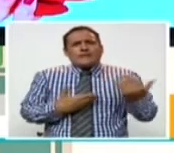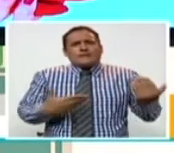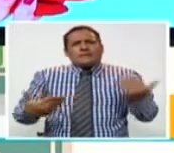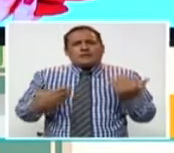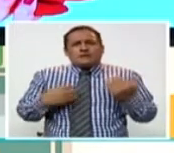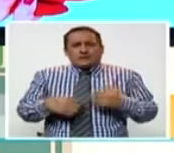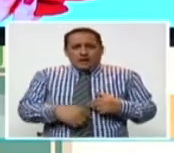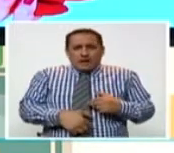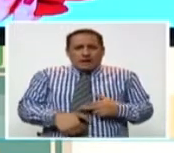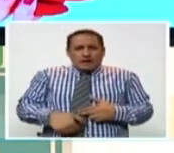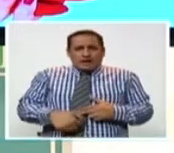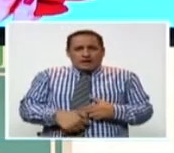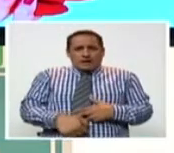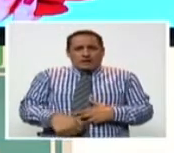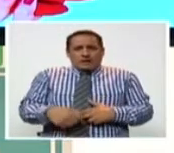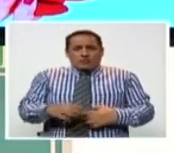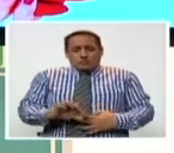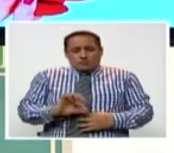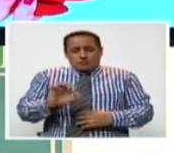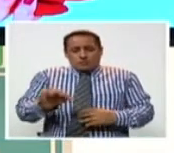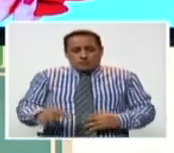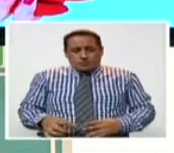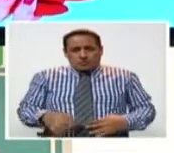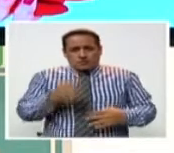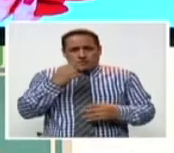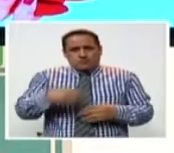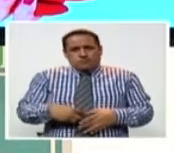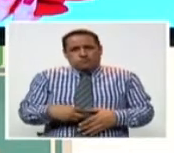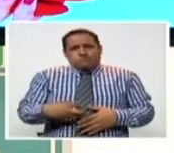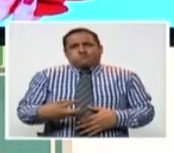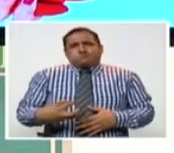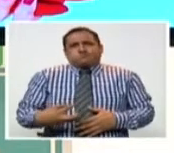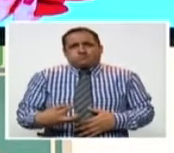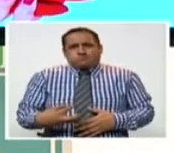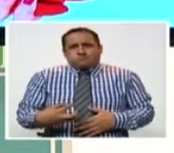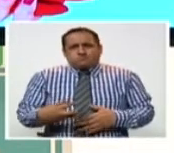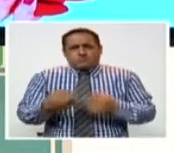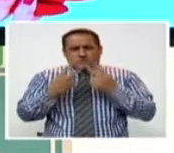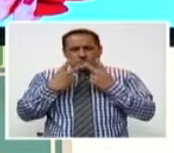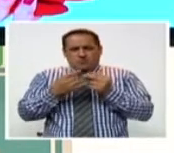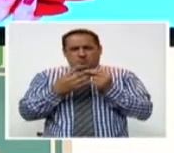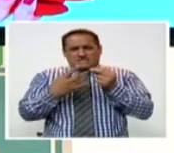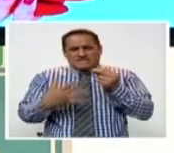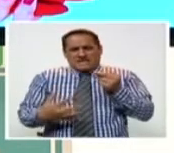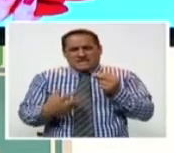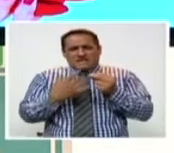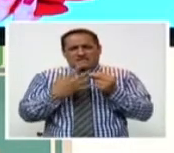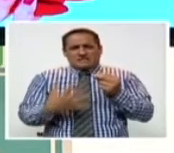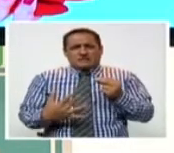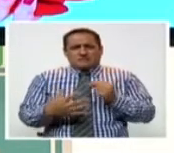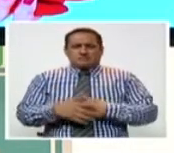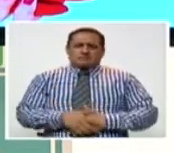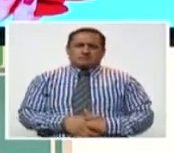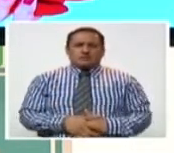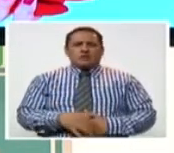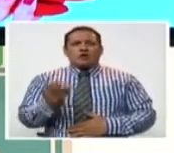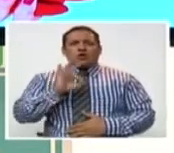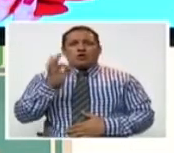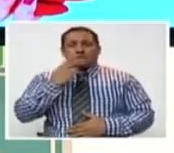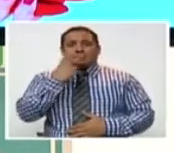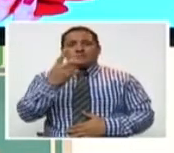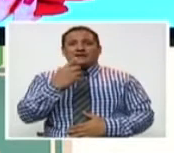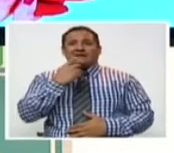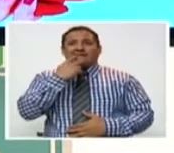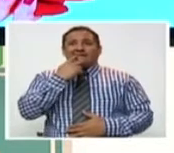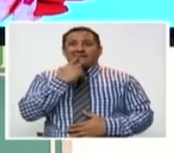de recién nacido en el cordón umbilical cuando se sale nota un hematoma que es como una zona de sangrado. O cuando comienzan